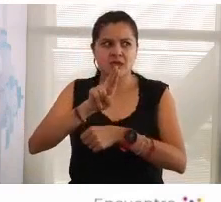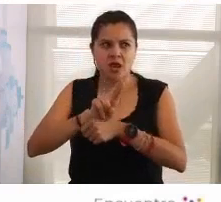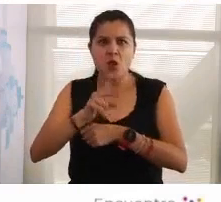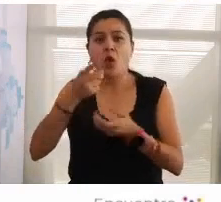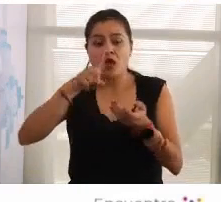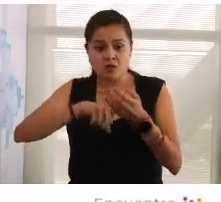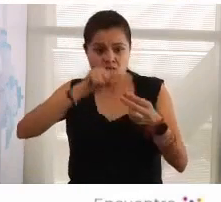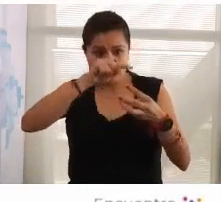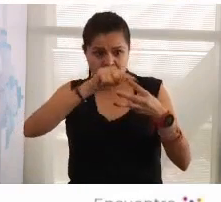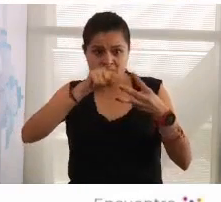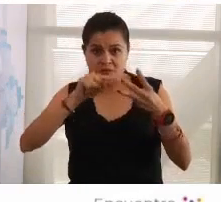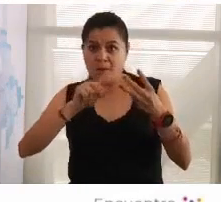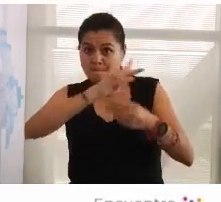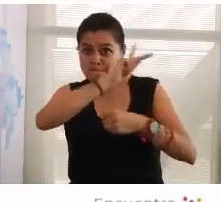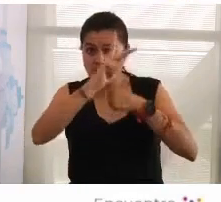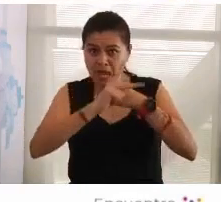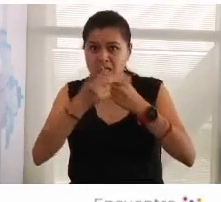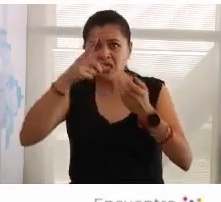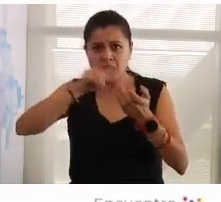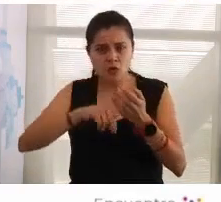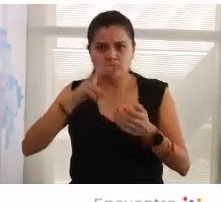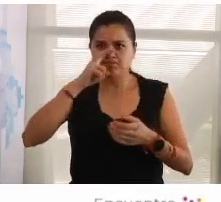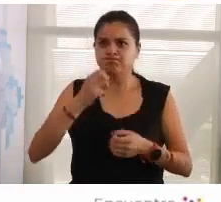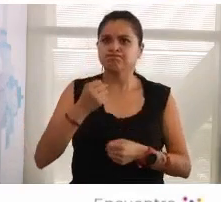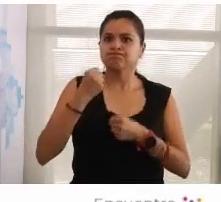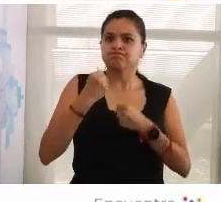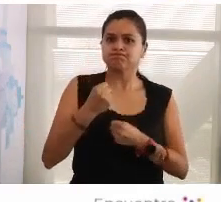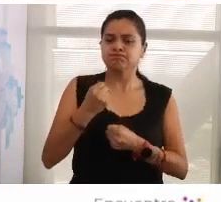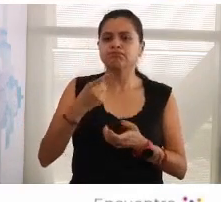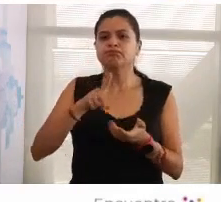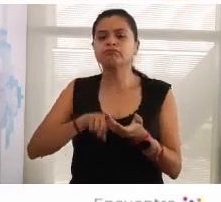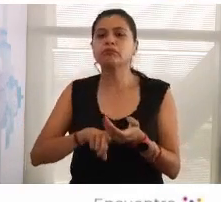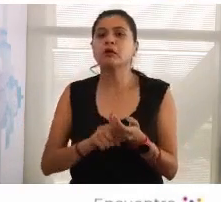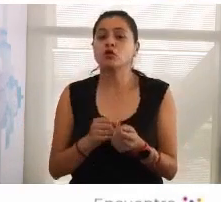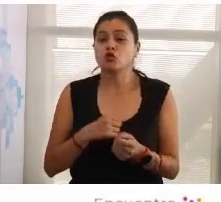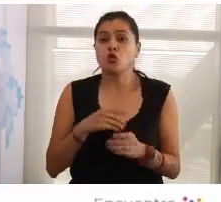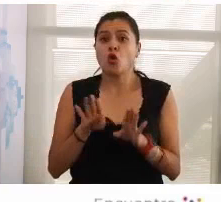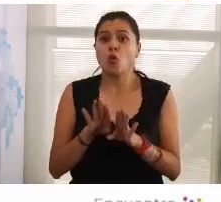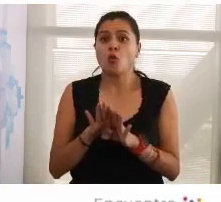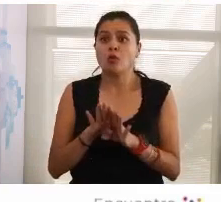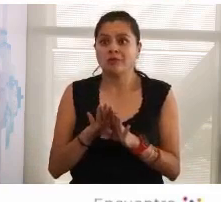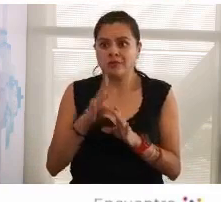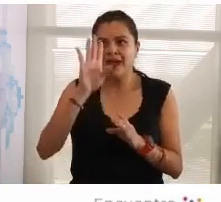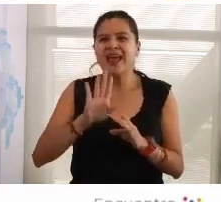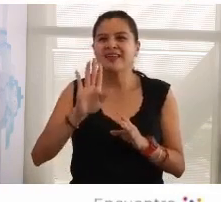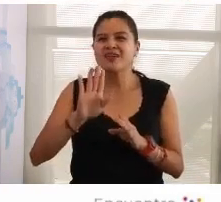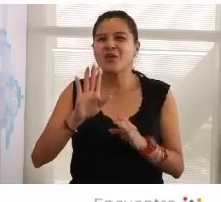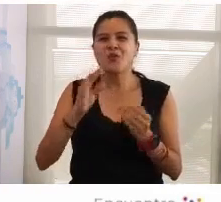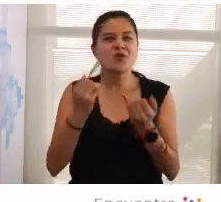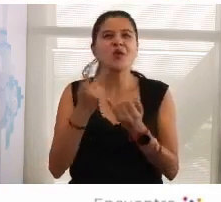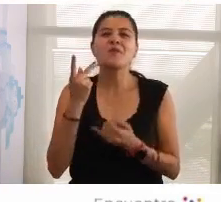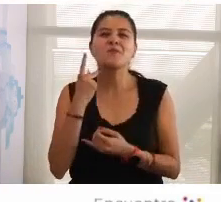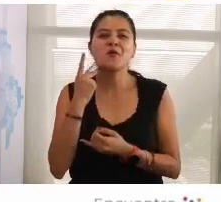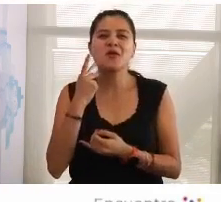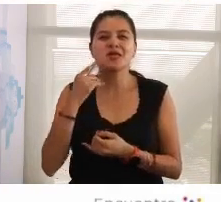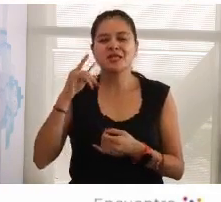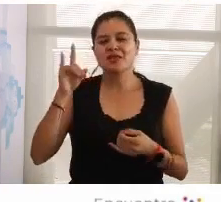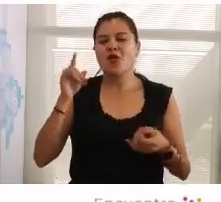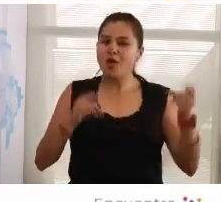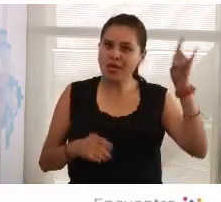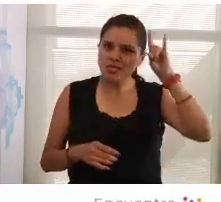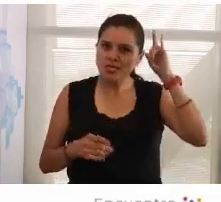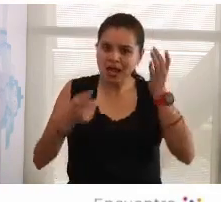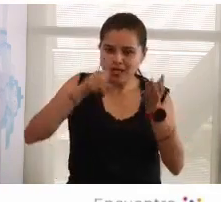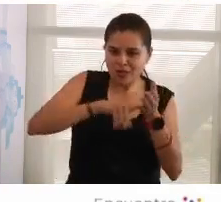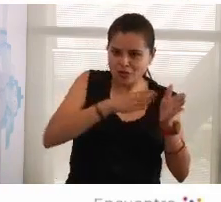son los tres países que viven en dictaduras plenas en américa latina pudiéramos decir que el peligro viene por la izquierda y el peligro viene por una izquierda